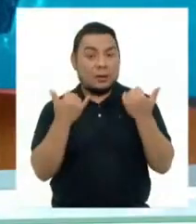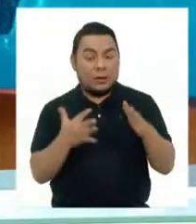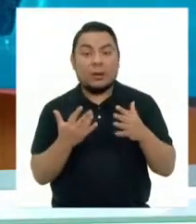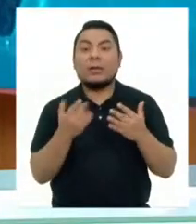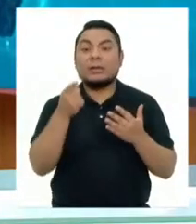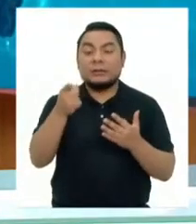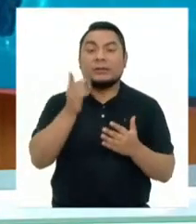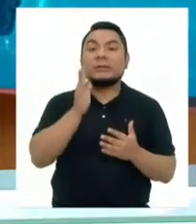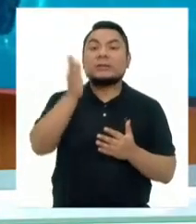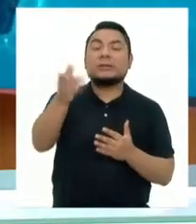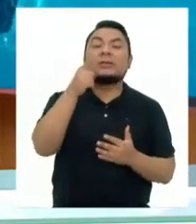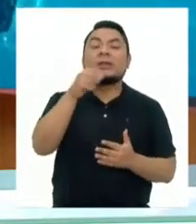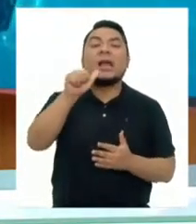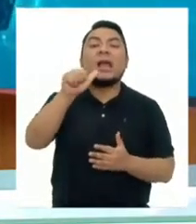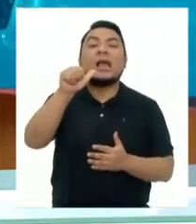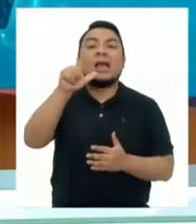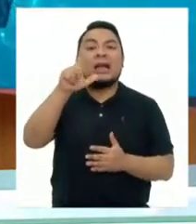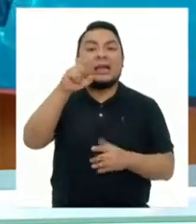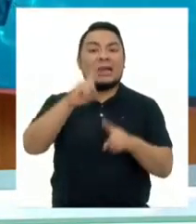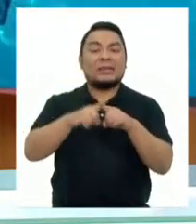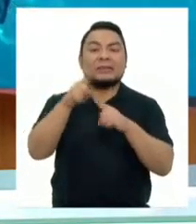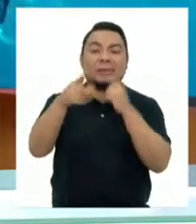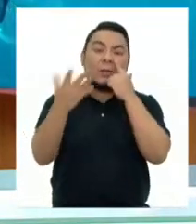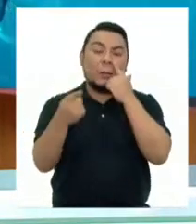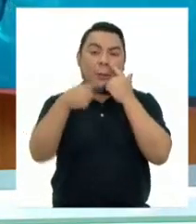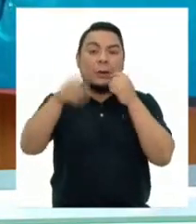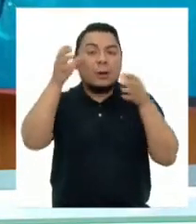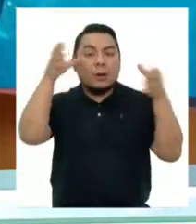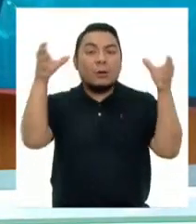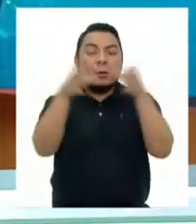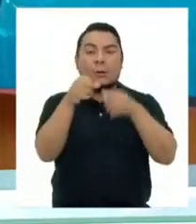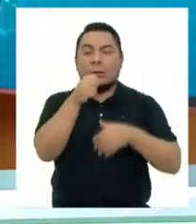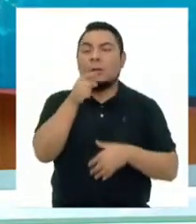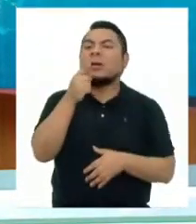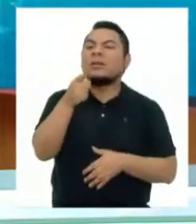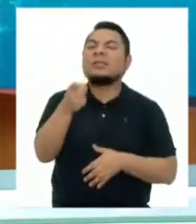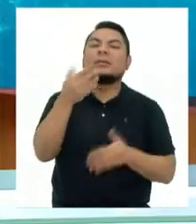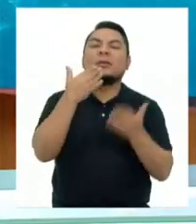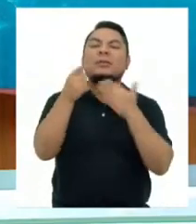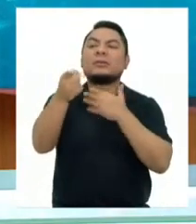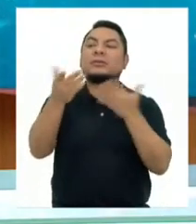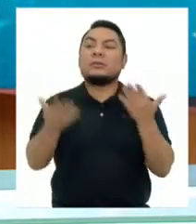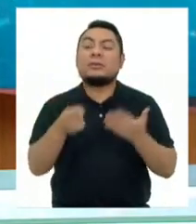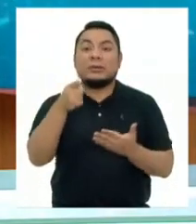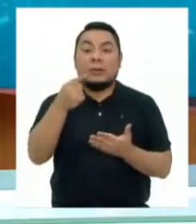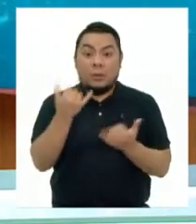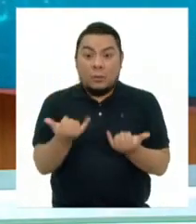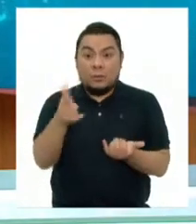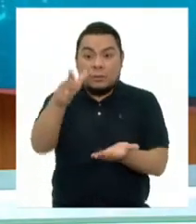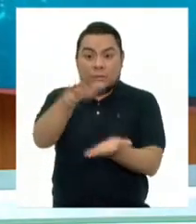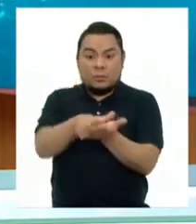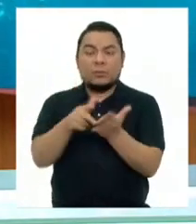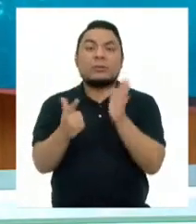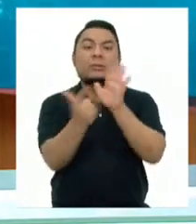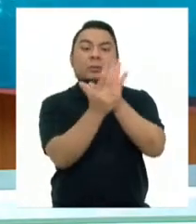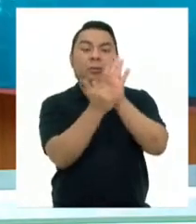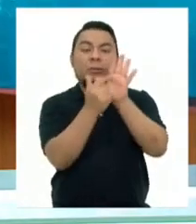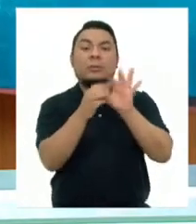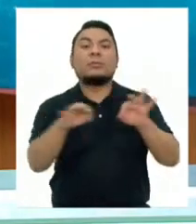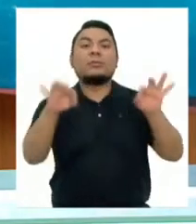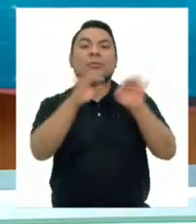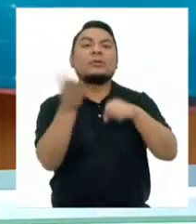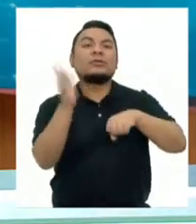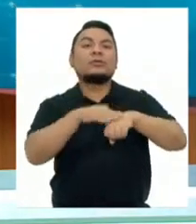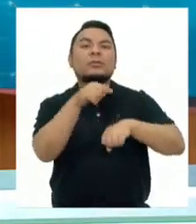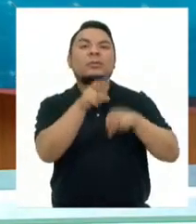Vamos a ir con Alex Vigo desde el Congreso de la República. Se acaba de aprobar una ley muy importante